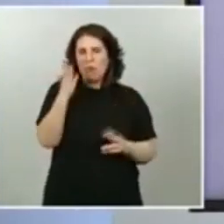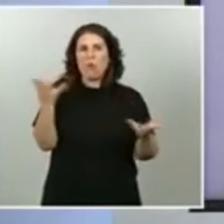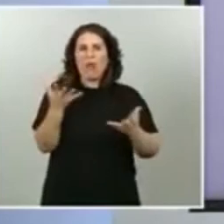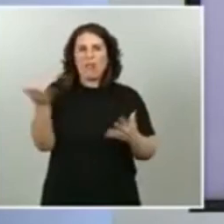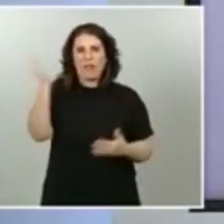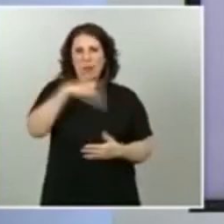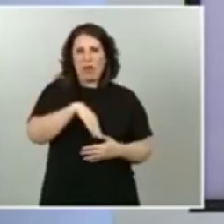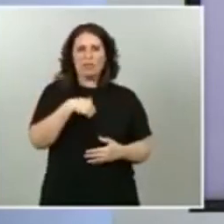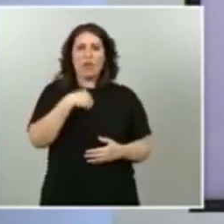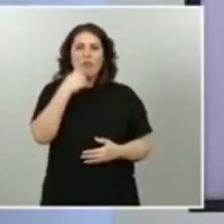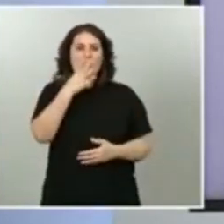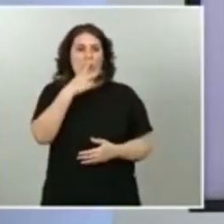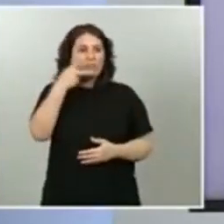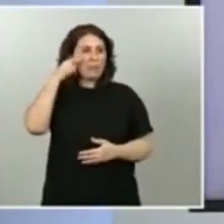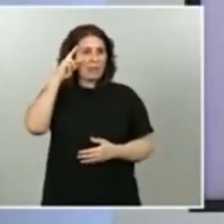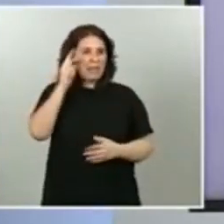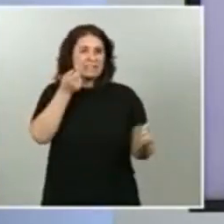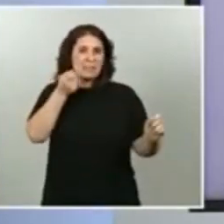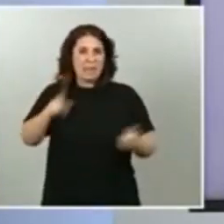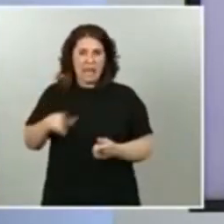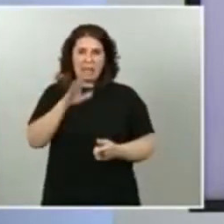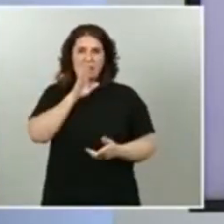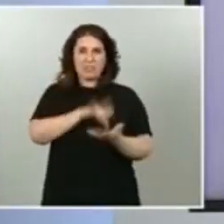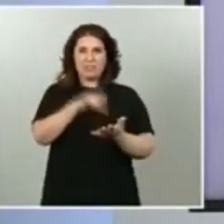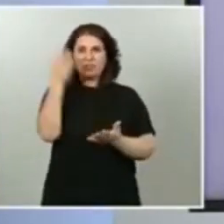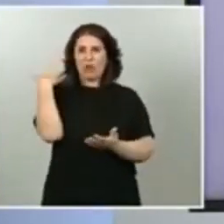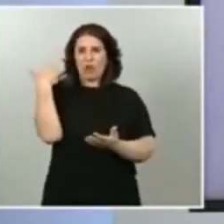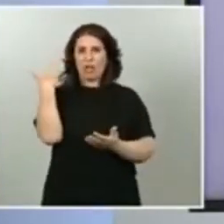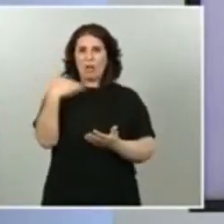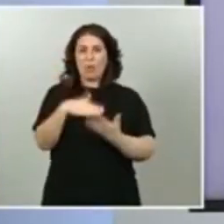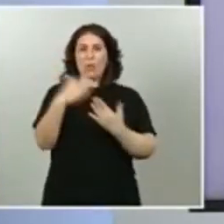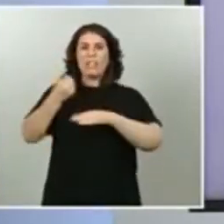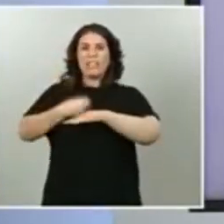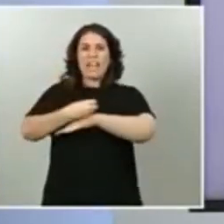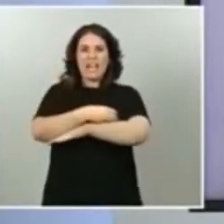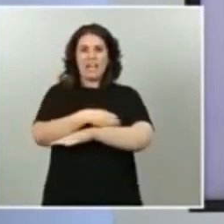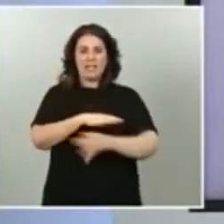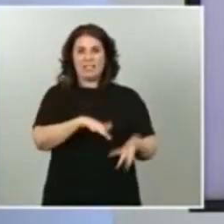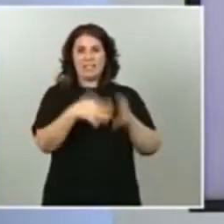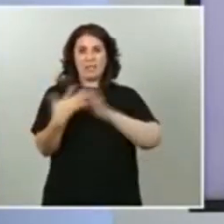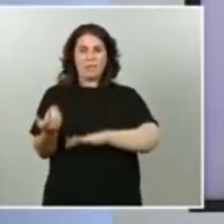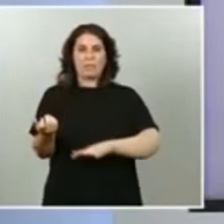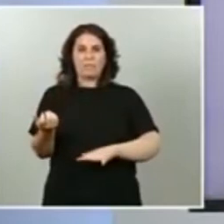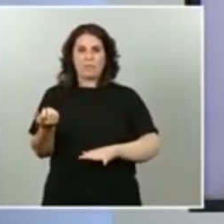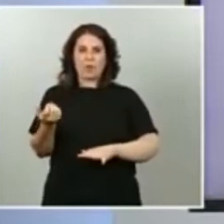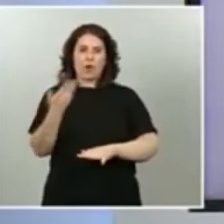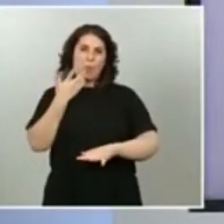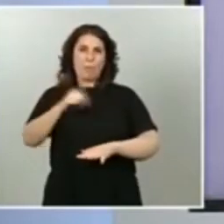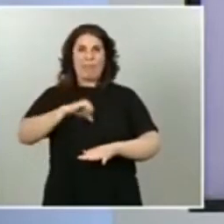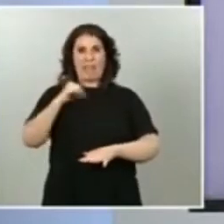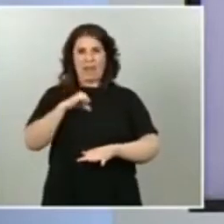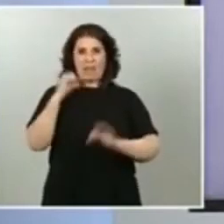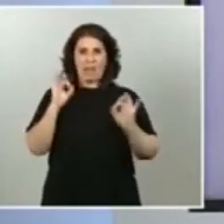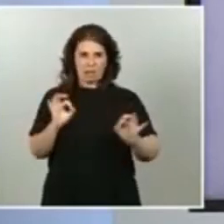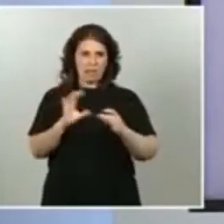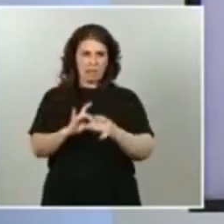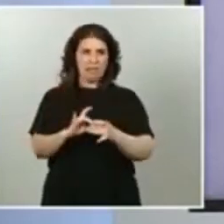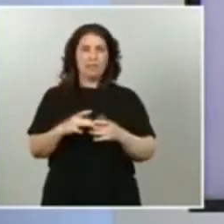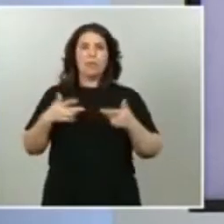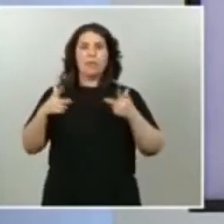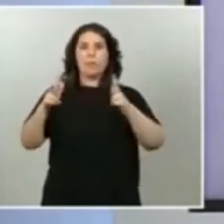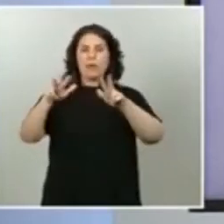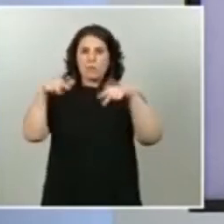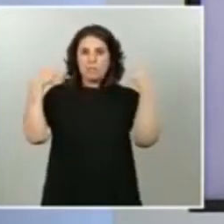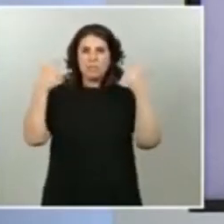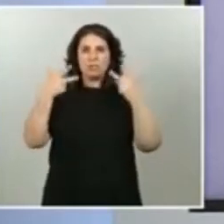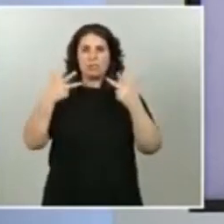similar cuando nos ocurrió medicalizar un tren con todo lo que supone tener los permisos de la agencia de seguridad ferroviaria y todo